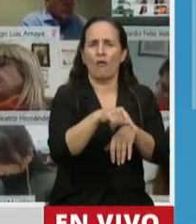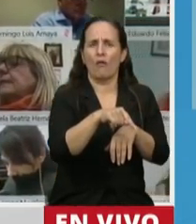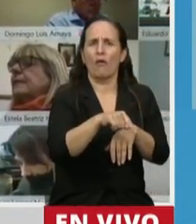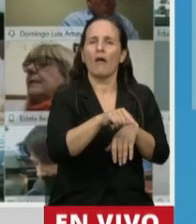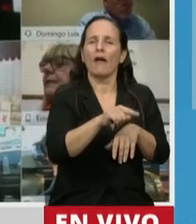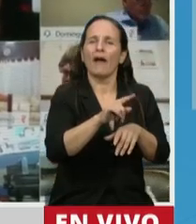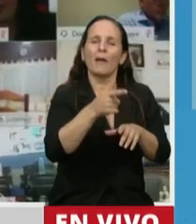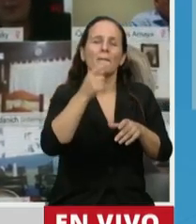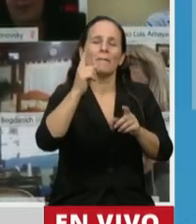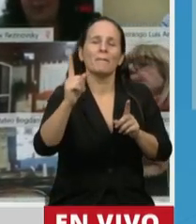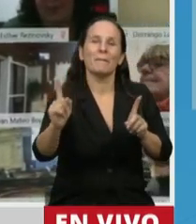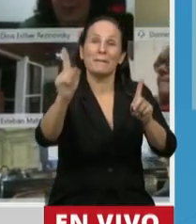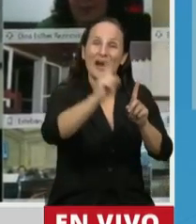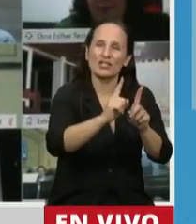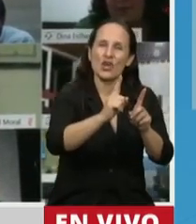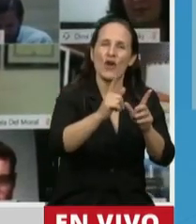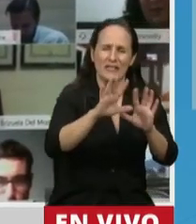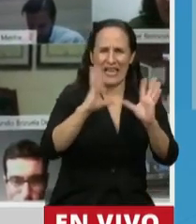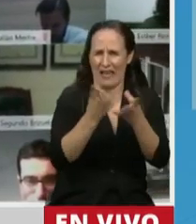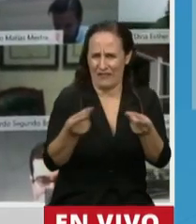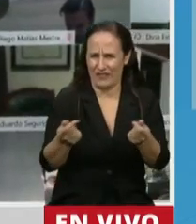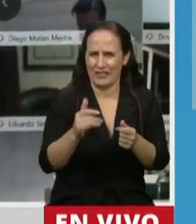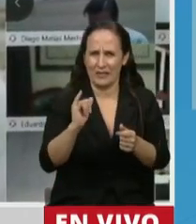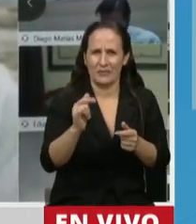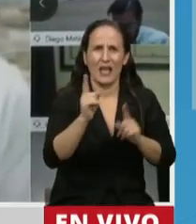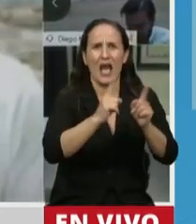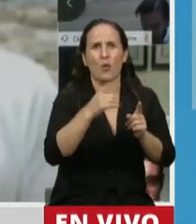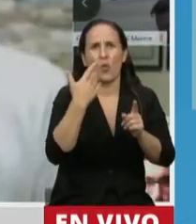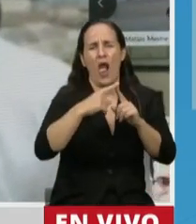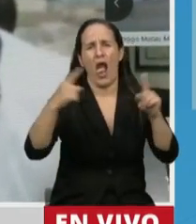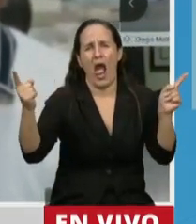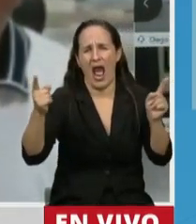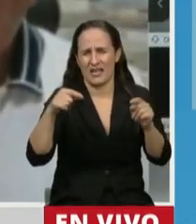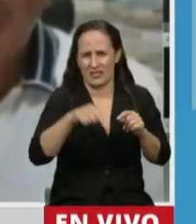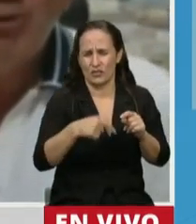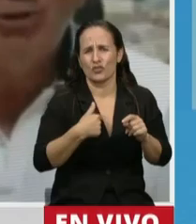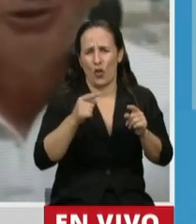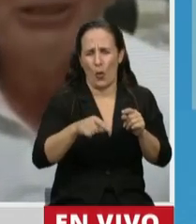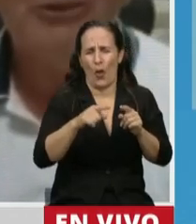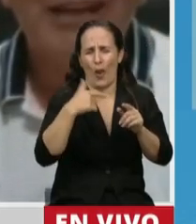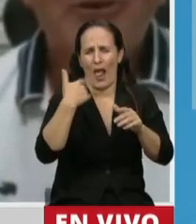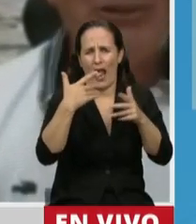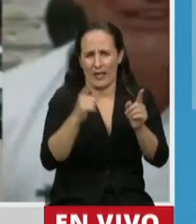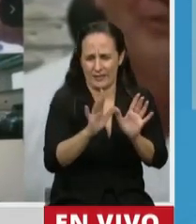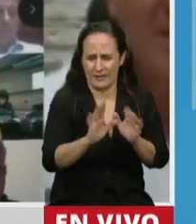contiene a sus pacientes, ya redondeo, presidente, hay algunos que hablaron mucho y no redondearon, yo ya redondeo,